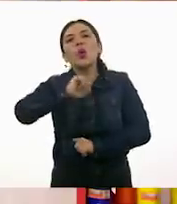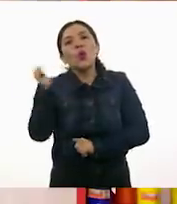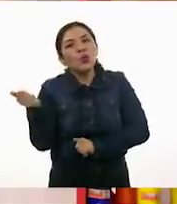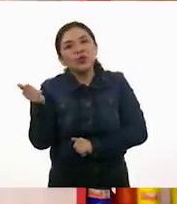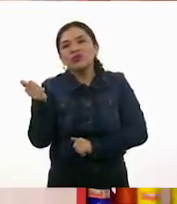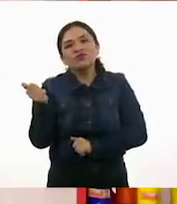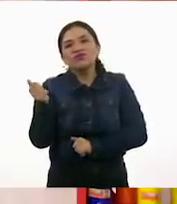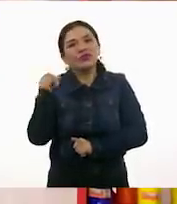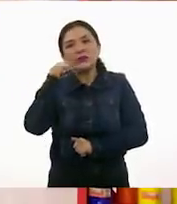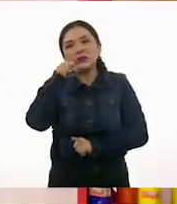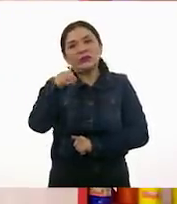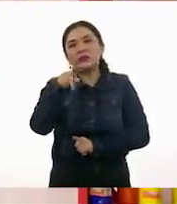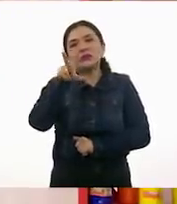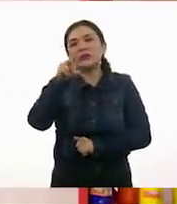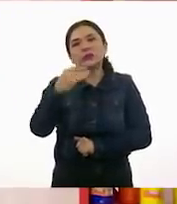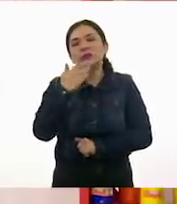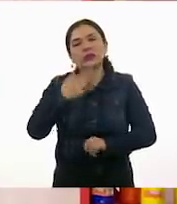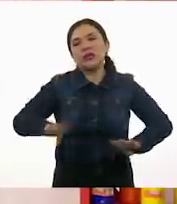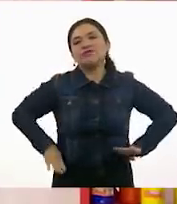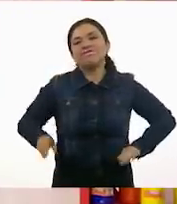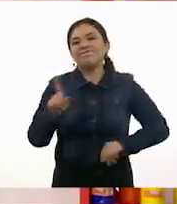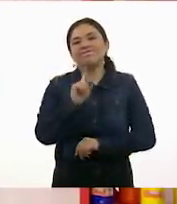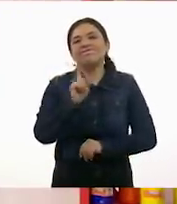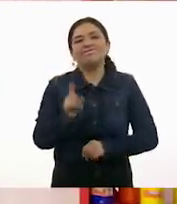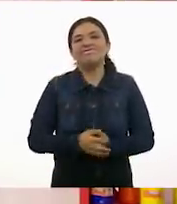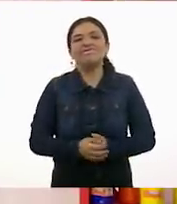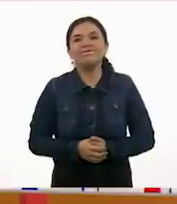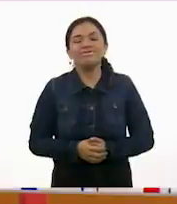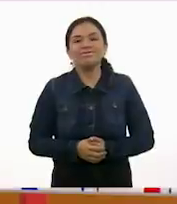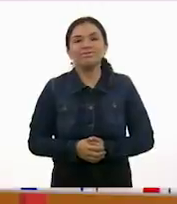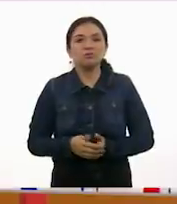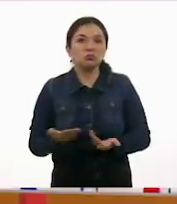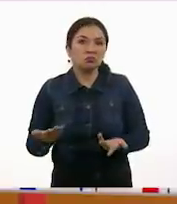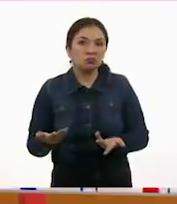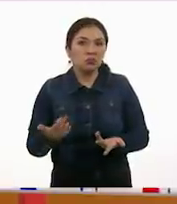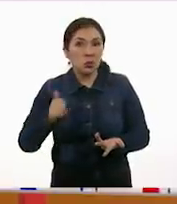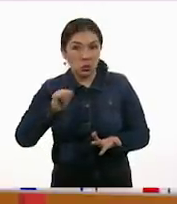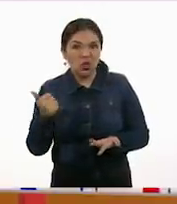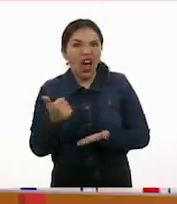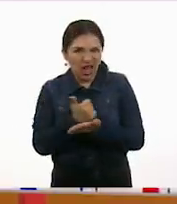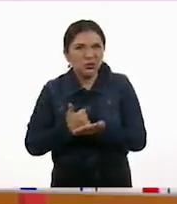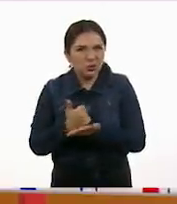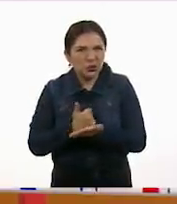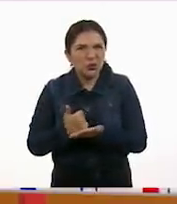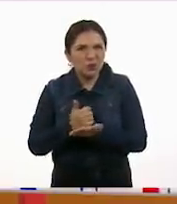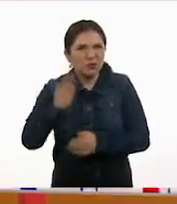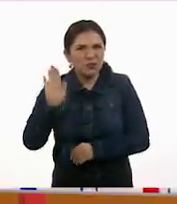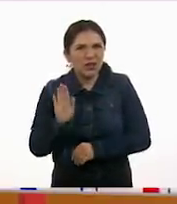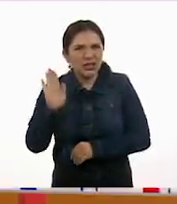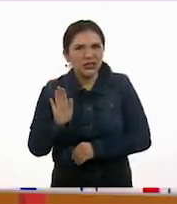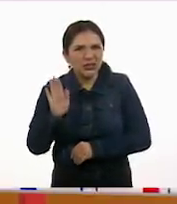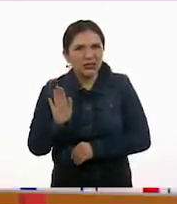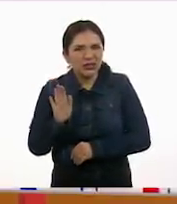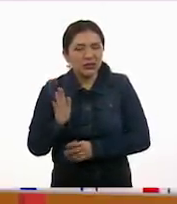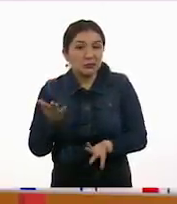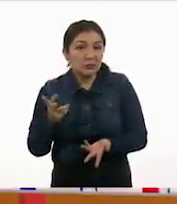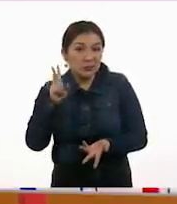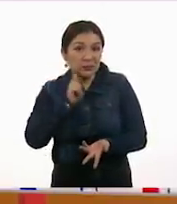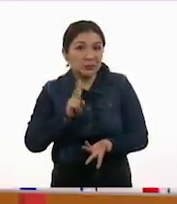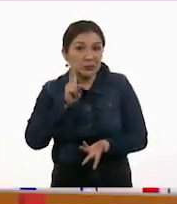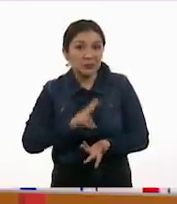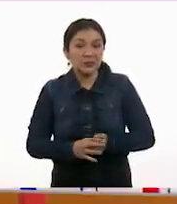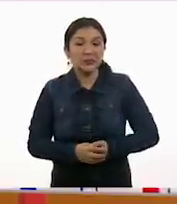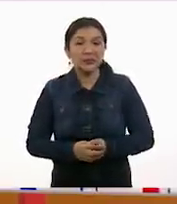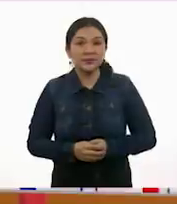esa no sería la figura correcta. ¿Sería entonces el azul? ¿Sería el azul? A ver, vamos a ver.